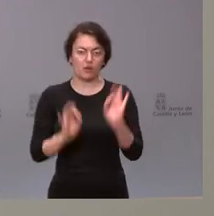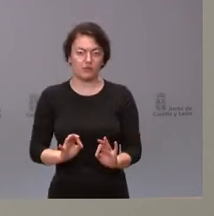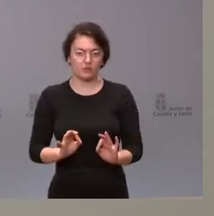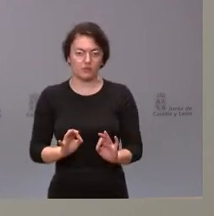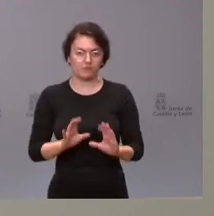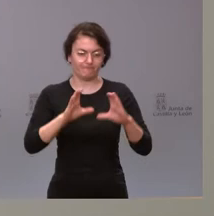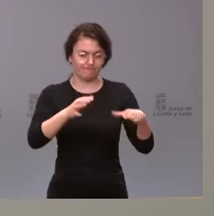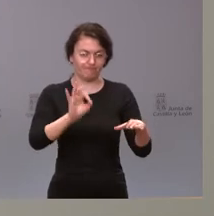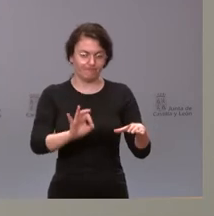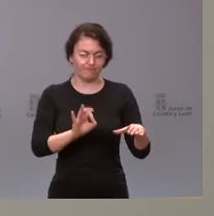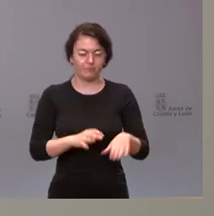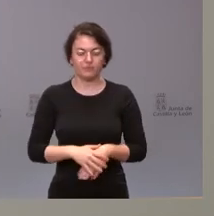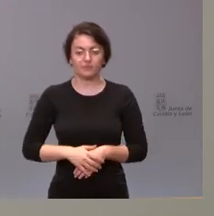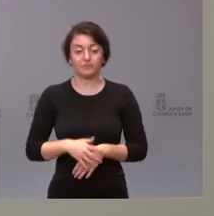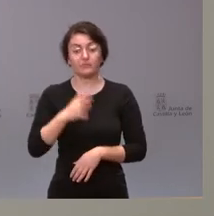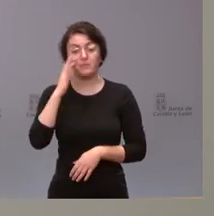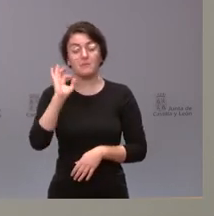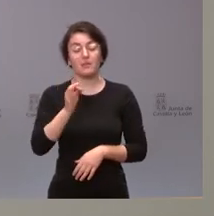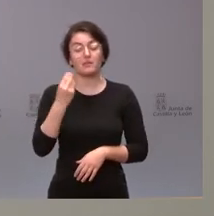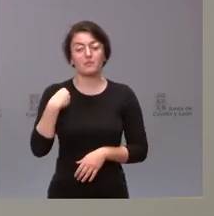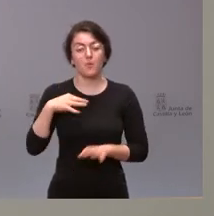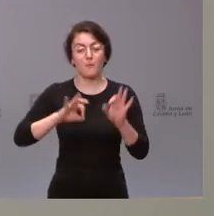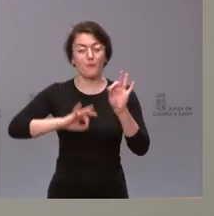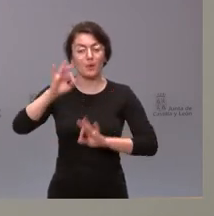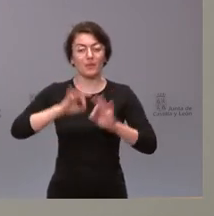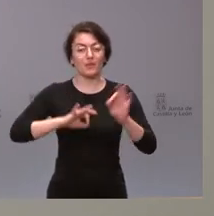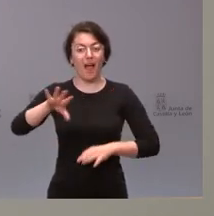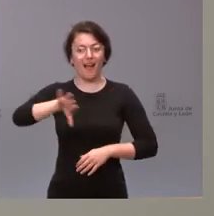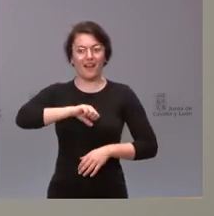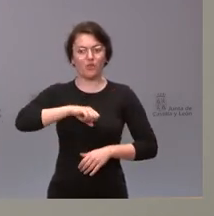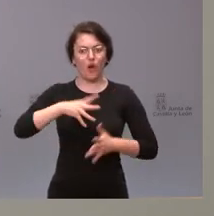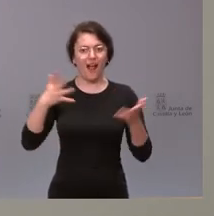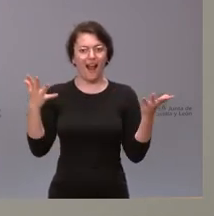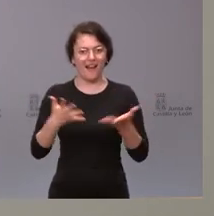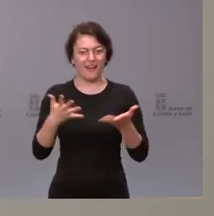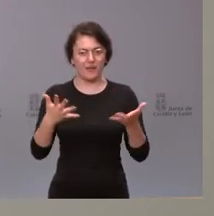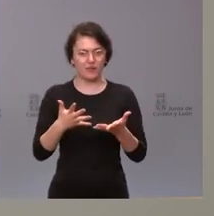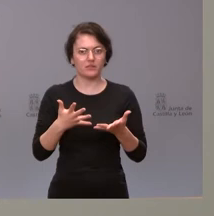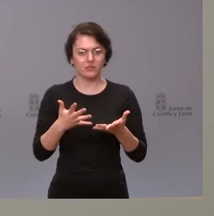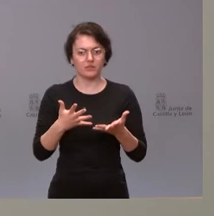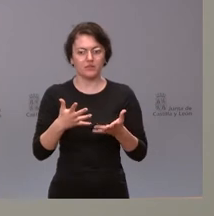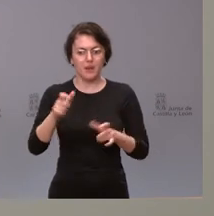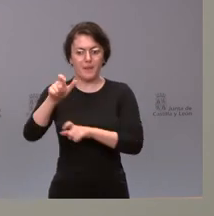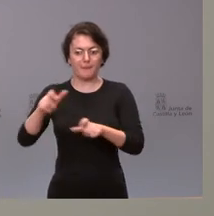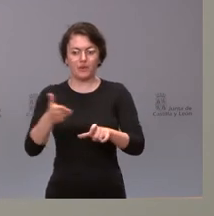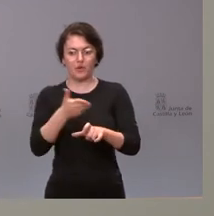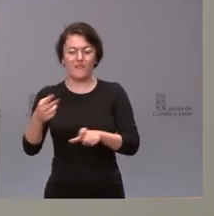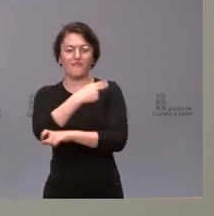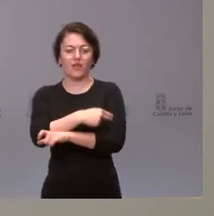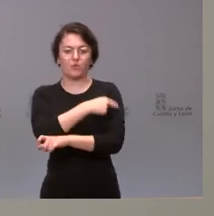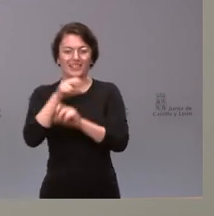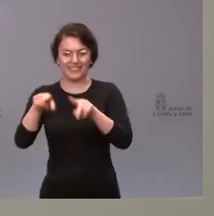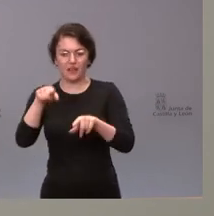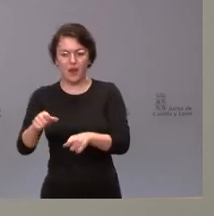el porcentaje de casos más graves es mayor entre las personas que no han sido vacunadas,